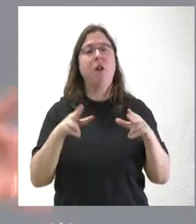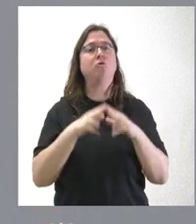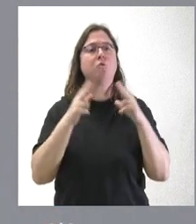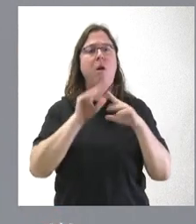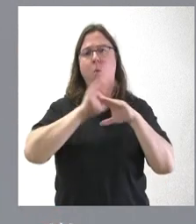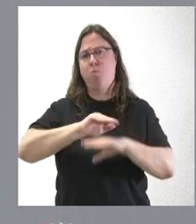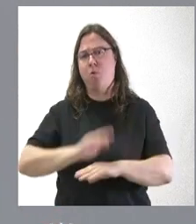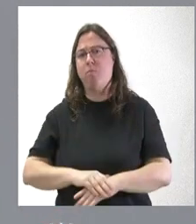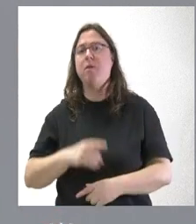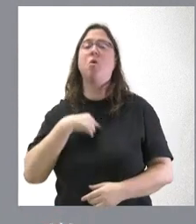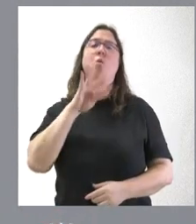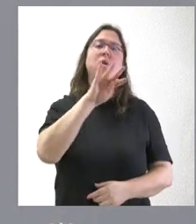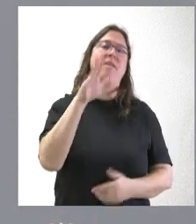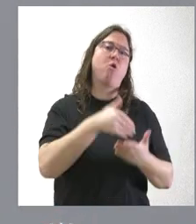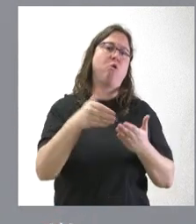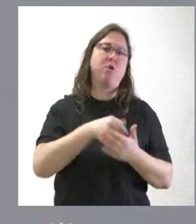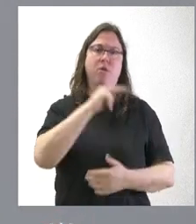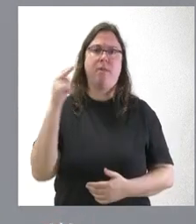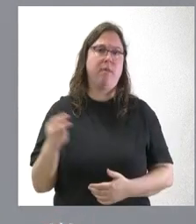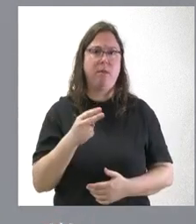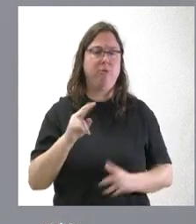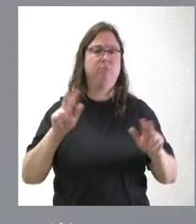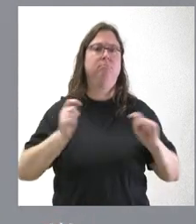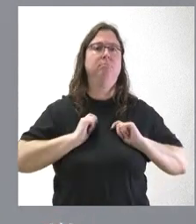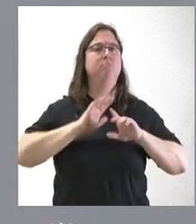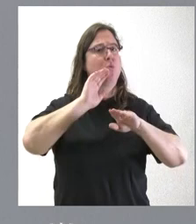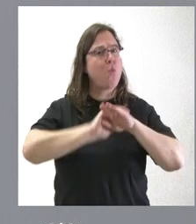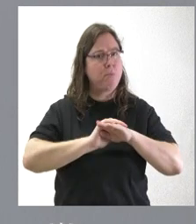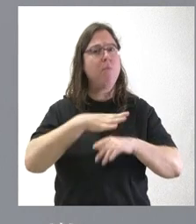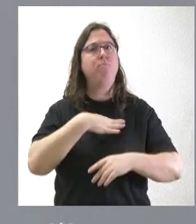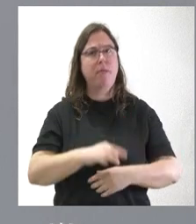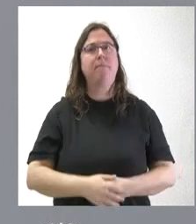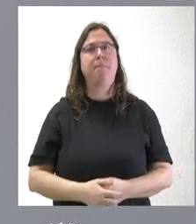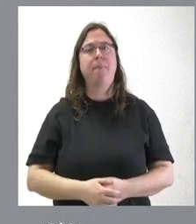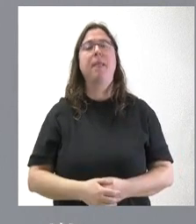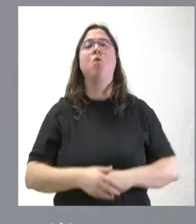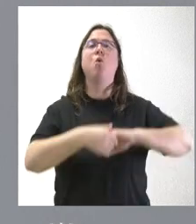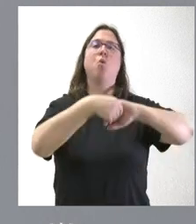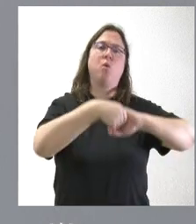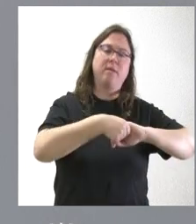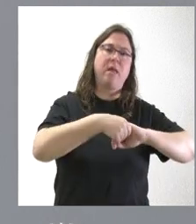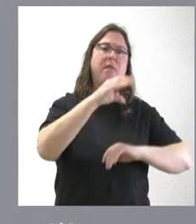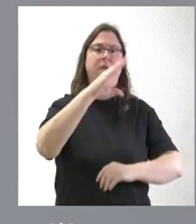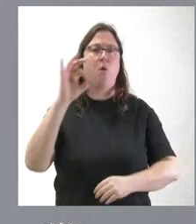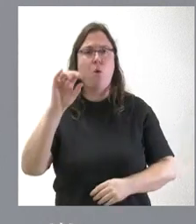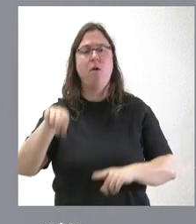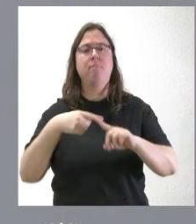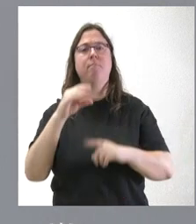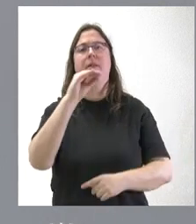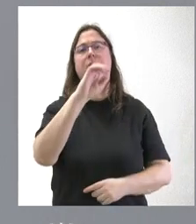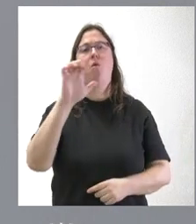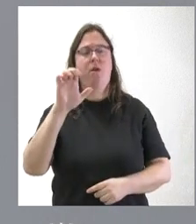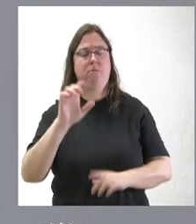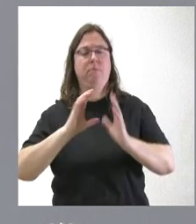estos acuerdos y estos 45 millones de euros de hoy nos permiten cumplir estos acuerdos que hemos firmado con UGT, con Comisiones Obreras y con CECALE